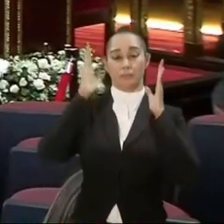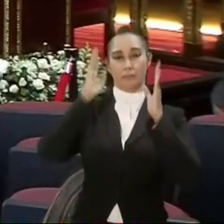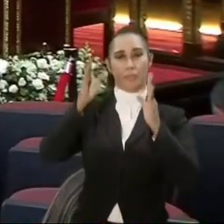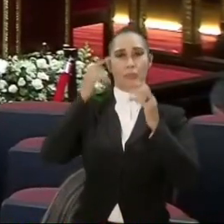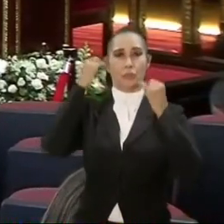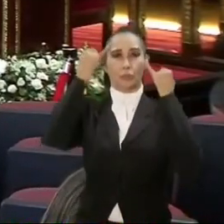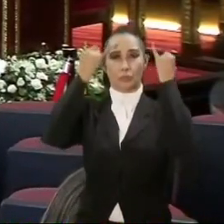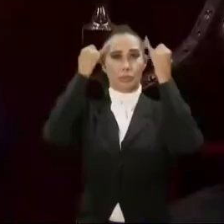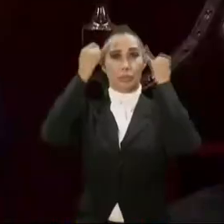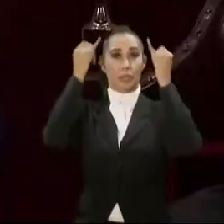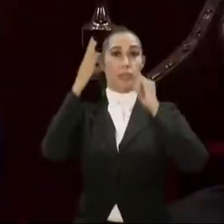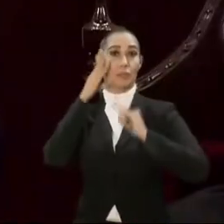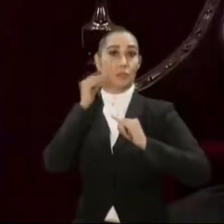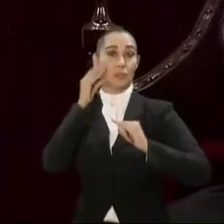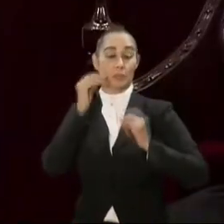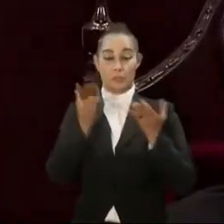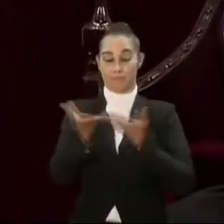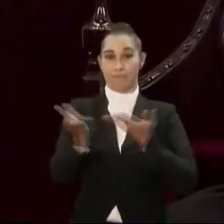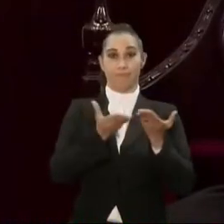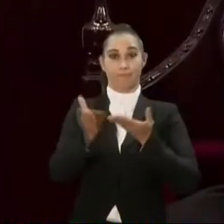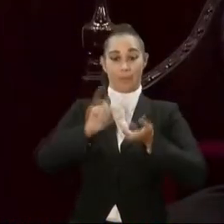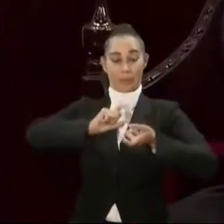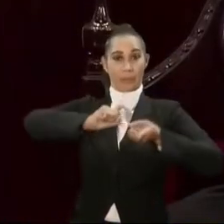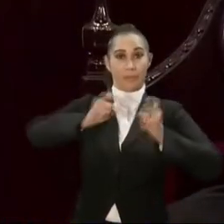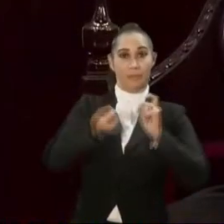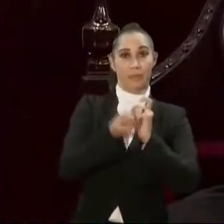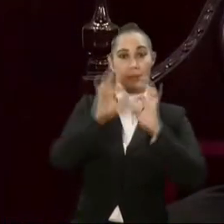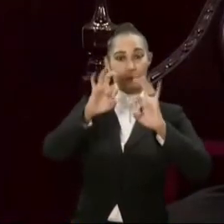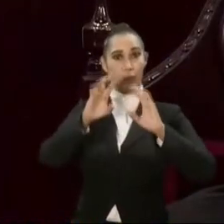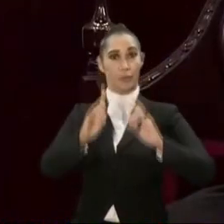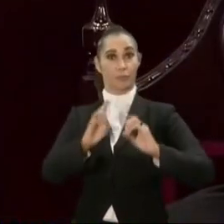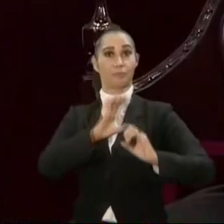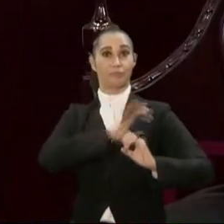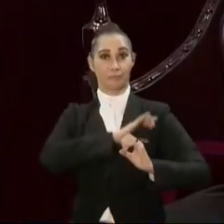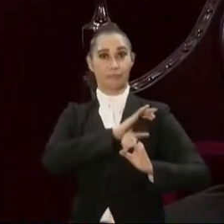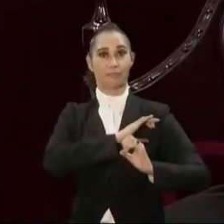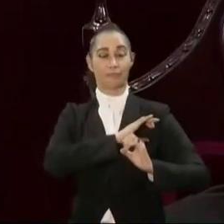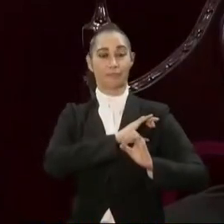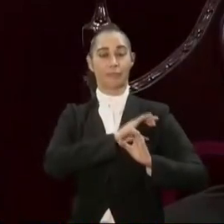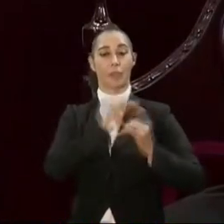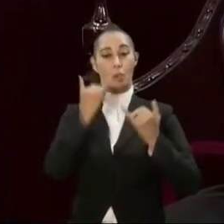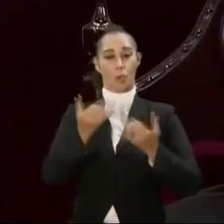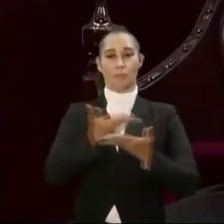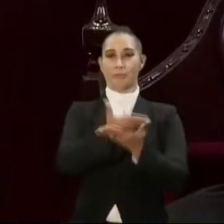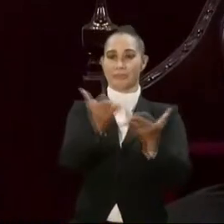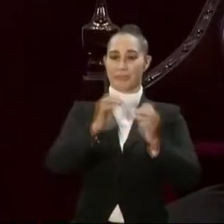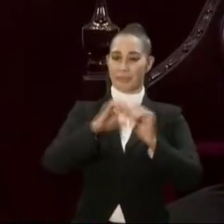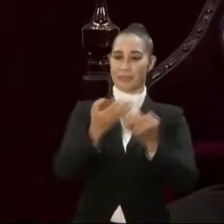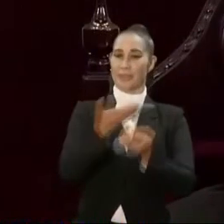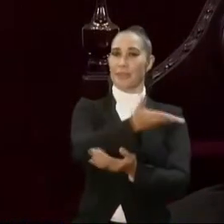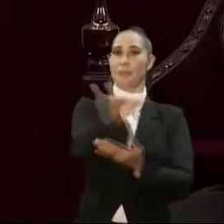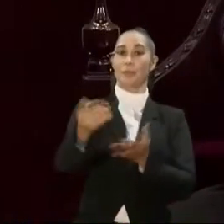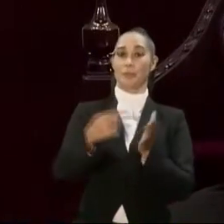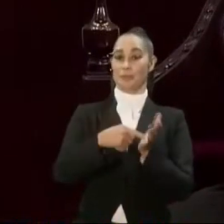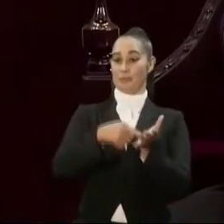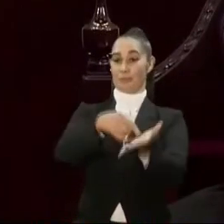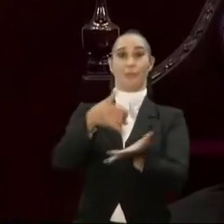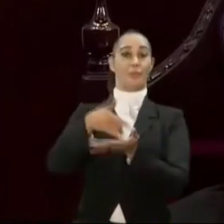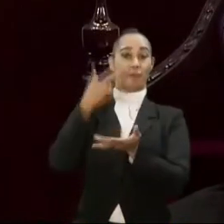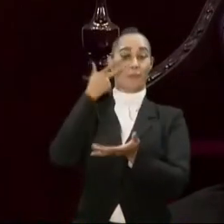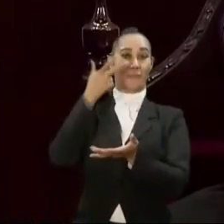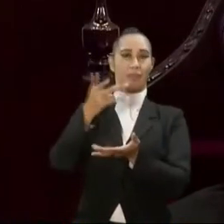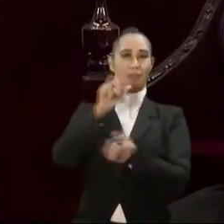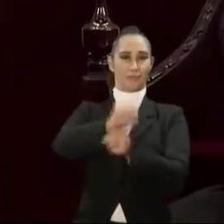prestigio y su saber al servicio de esta transformación educativa de la policía. Hoy a ellos quiero reconocer su